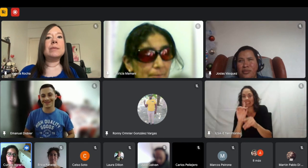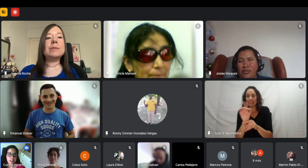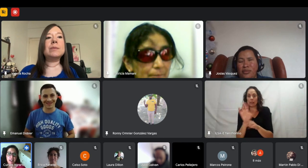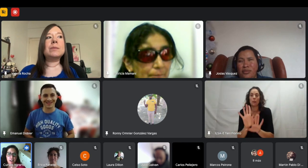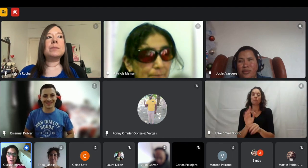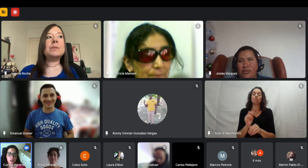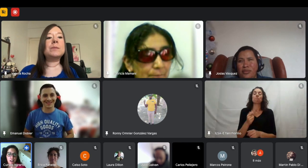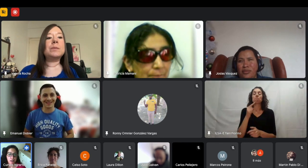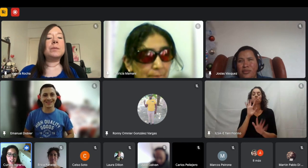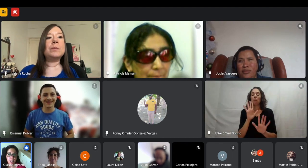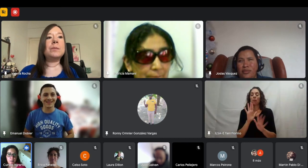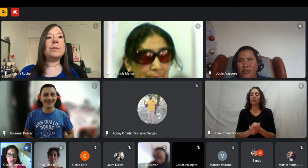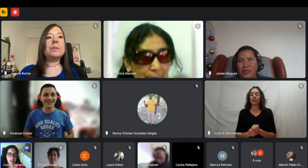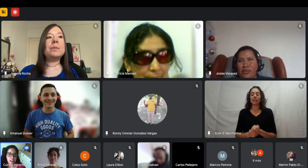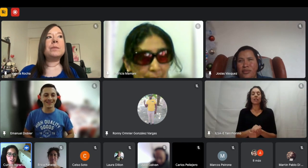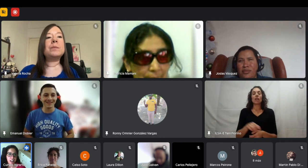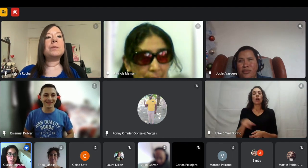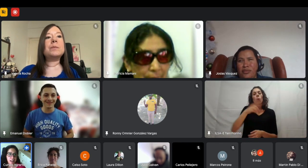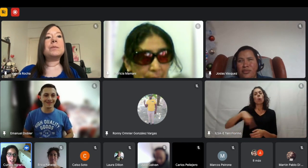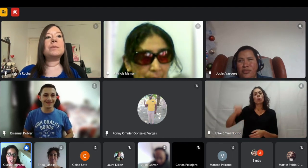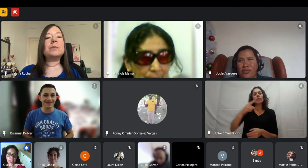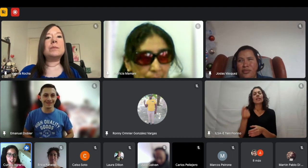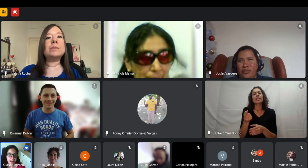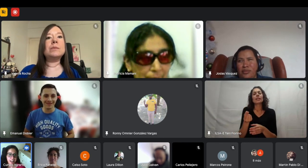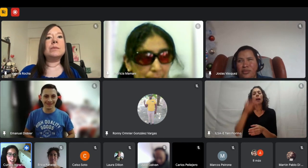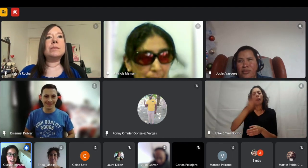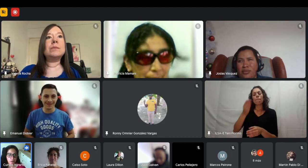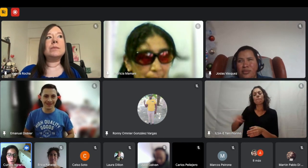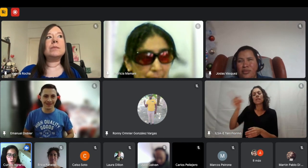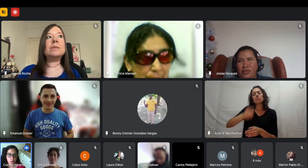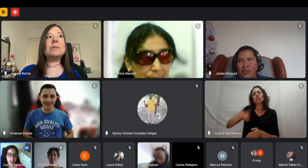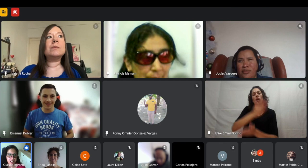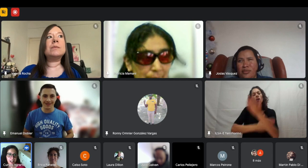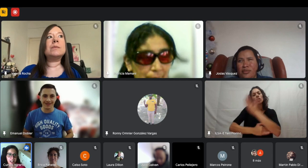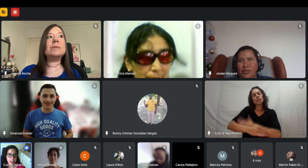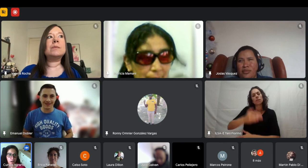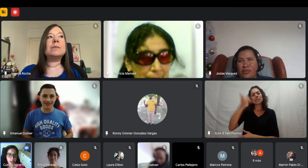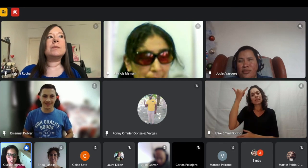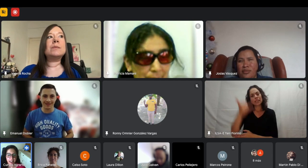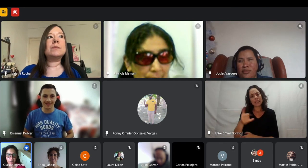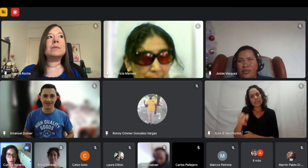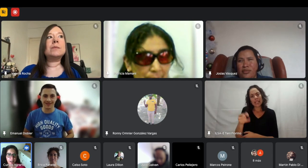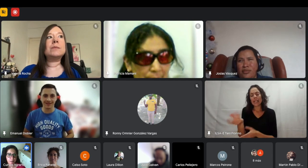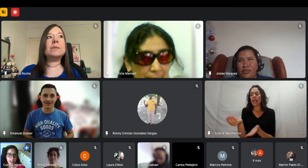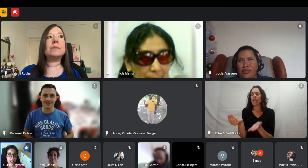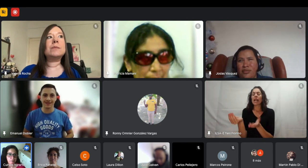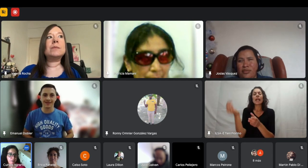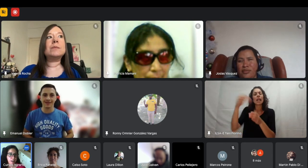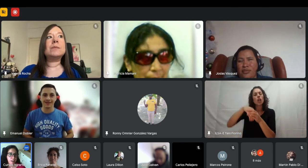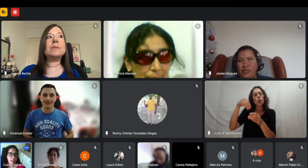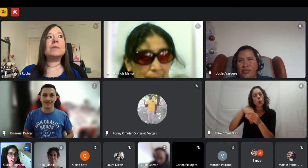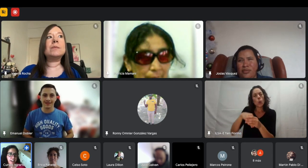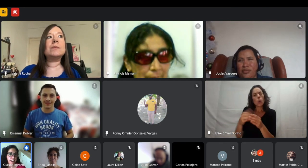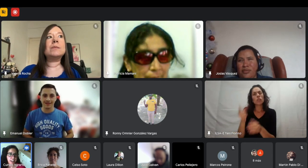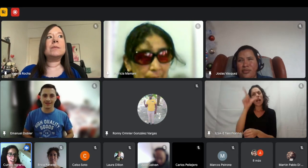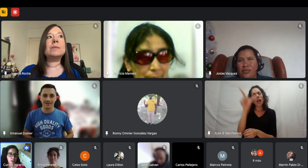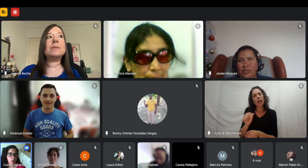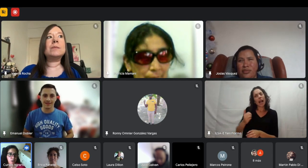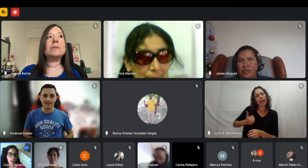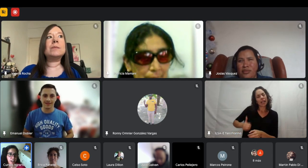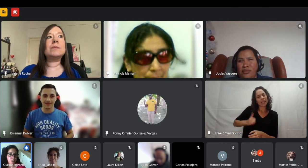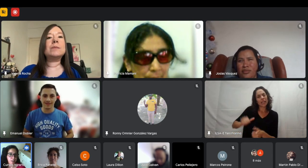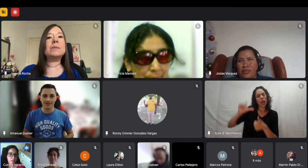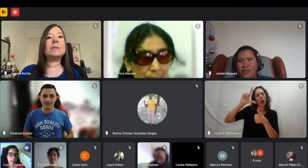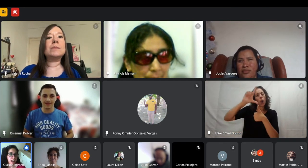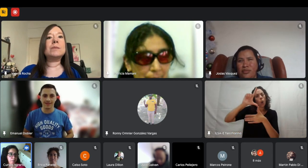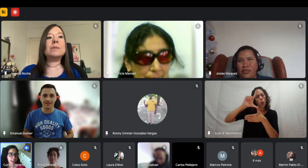¿cómo perciben la inclusión laboral de las personas con discapacidad en la Argentina u otros países de Latinoamérica o habla hispana? ¿creen que hacen